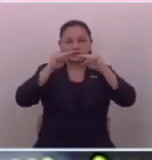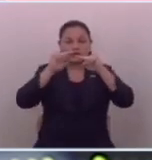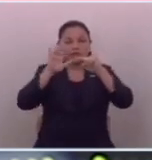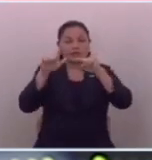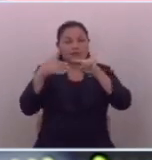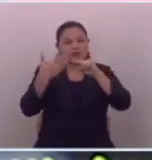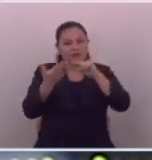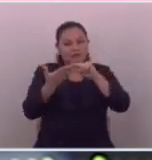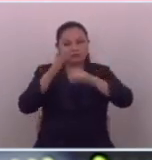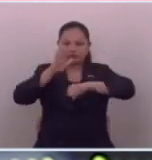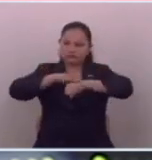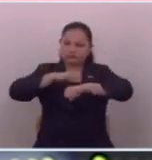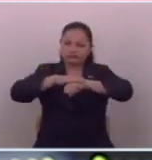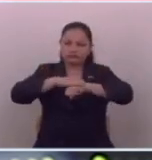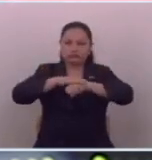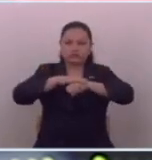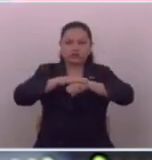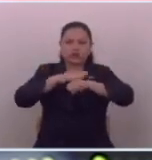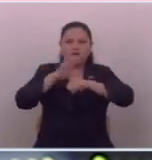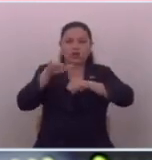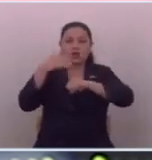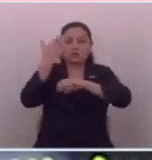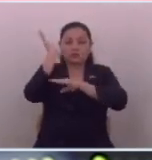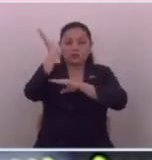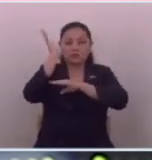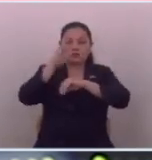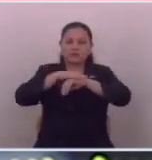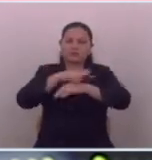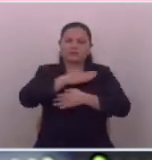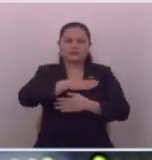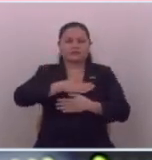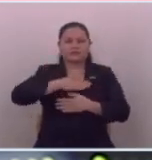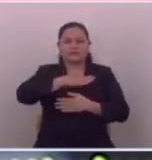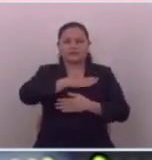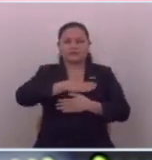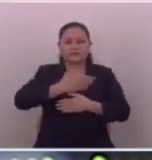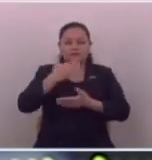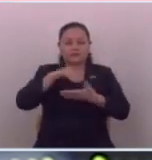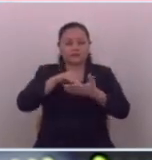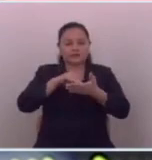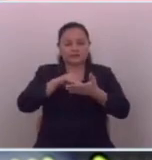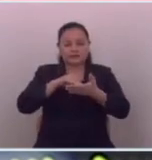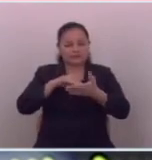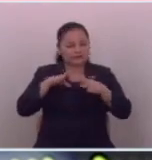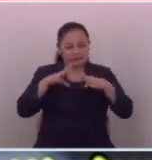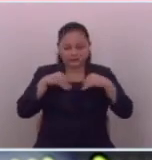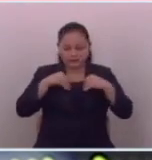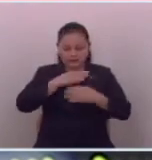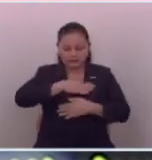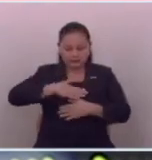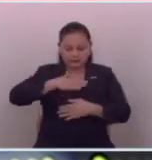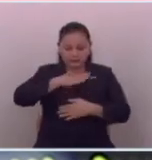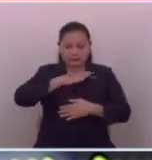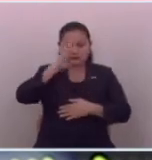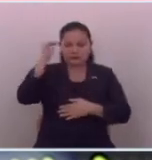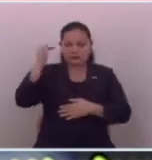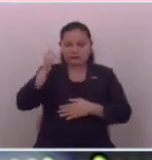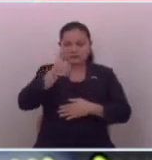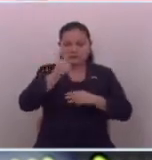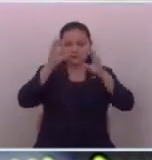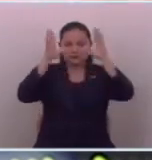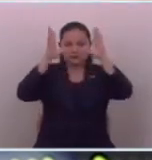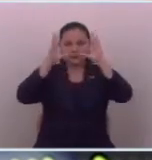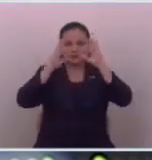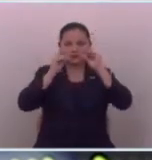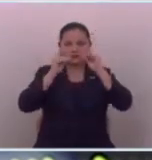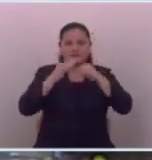tenemos que convocar conferencia de prensa para pedir disculpas y retractarnos así nuestro país buenas noches